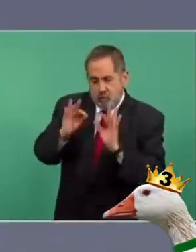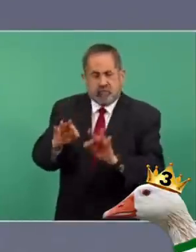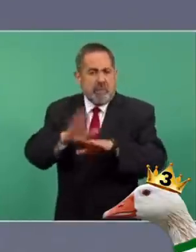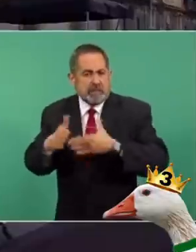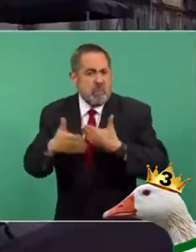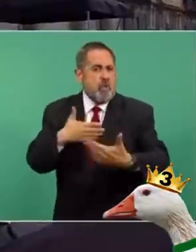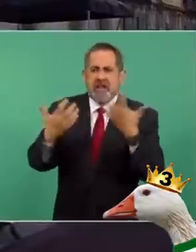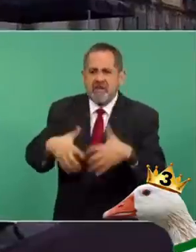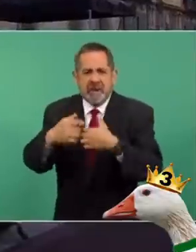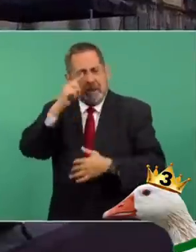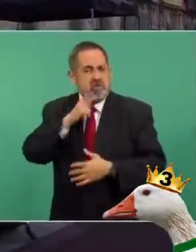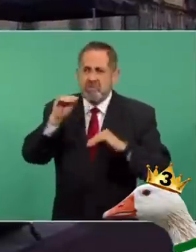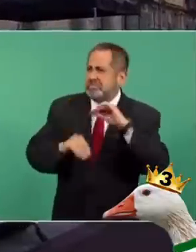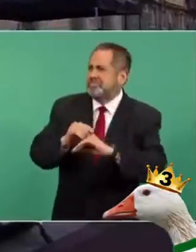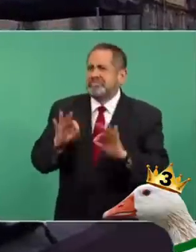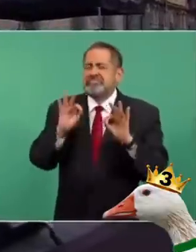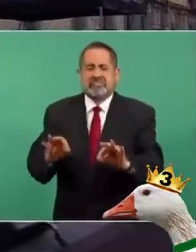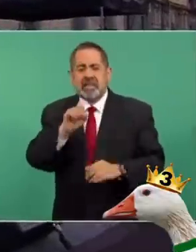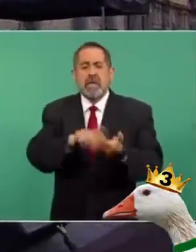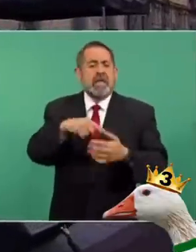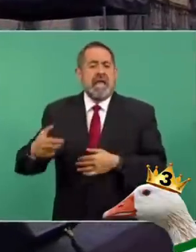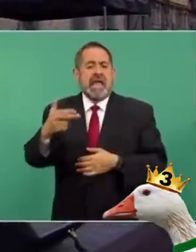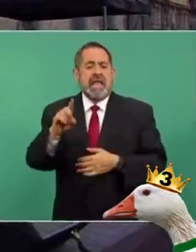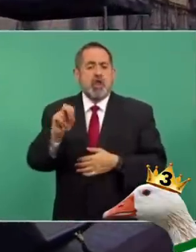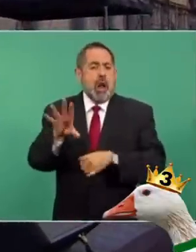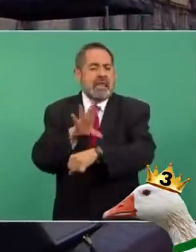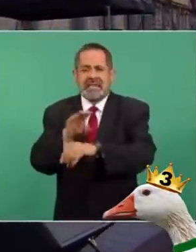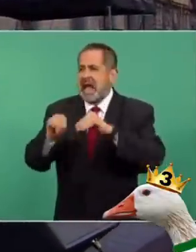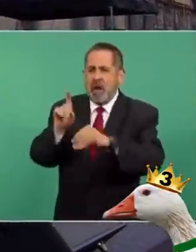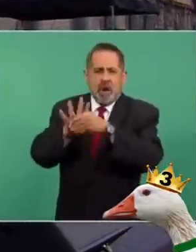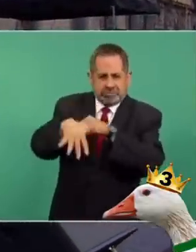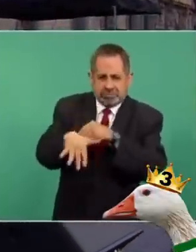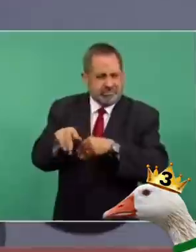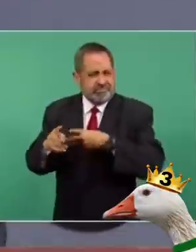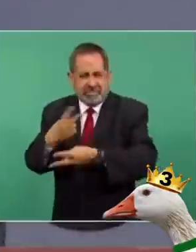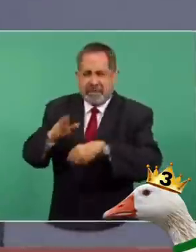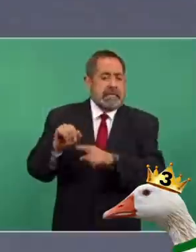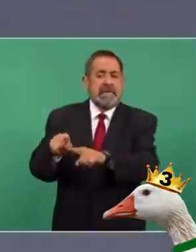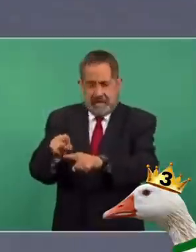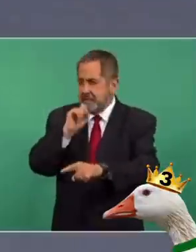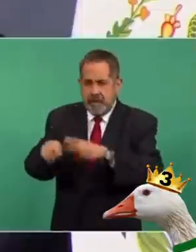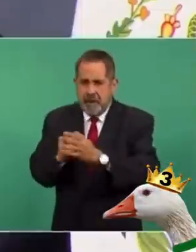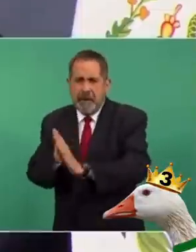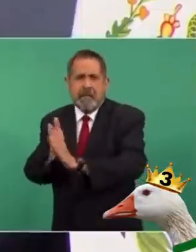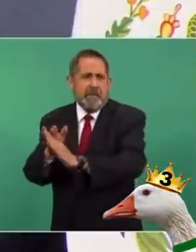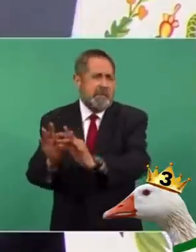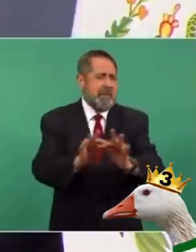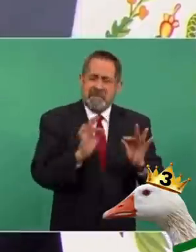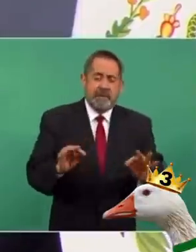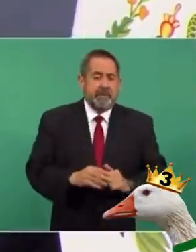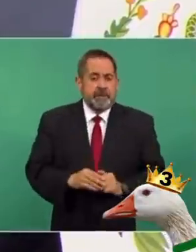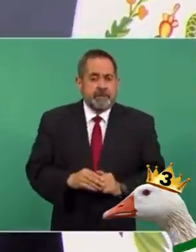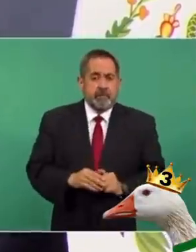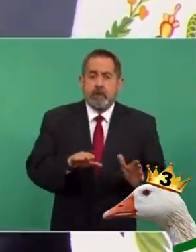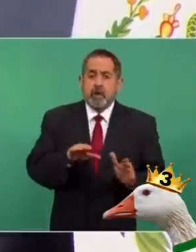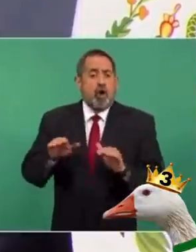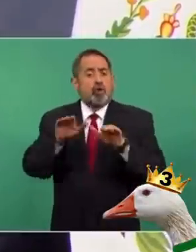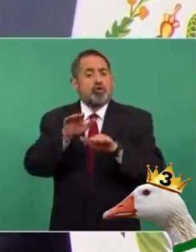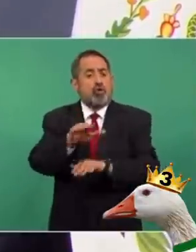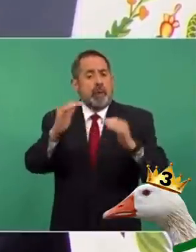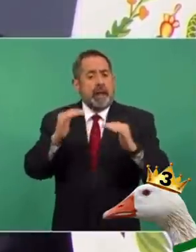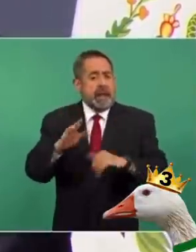la modernización de las refinerías y de las hidroeléctricas, el rescate de la industria eléctrica nacional. En el sector energético